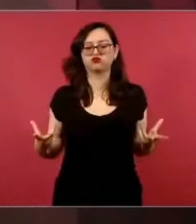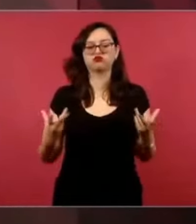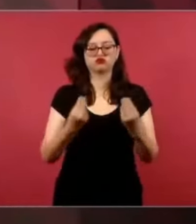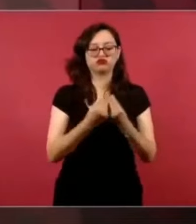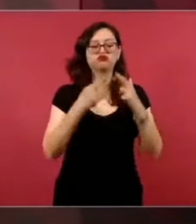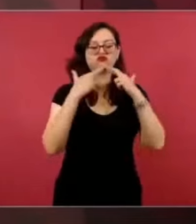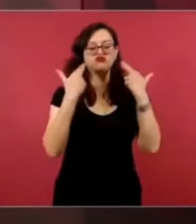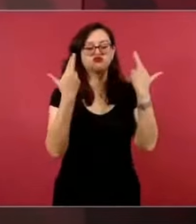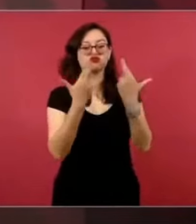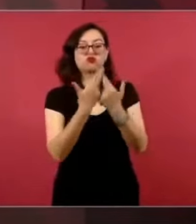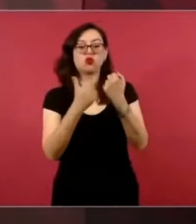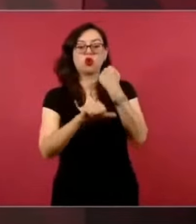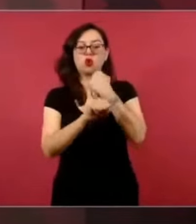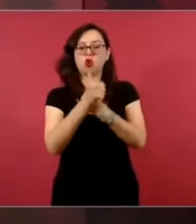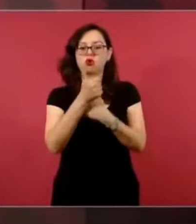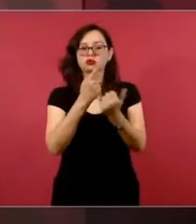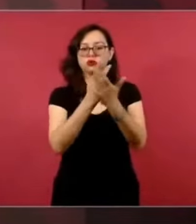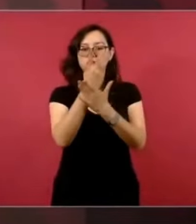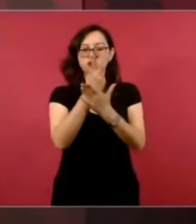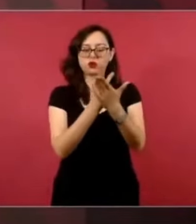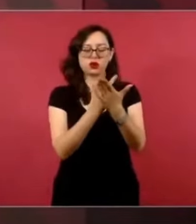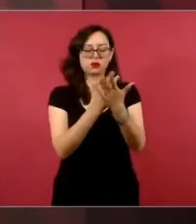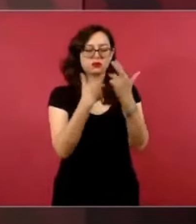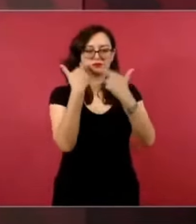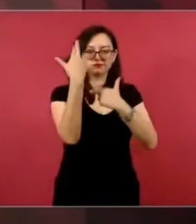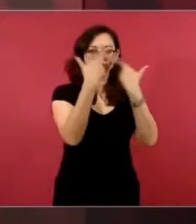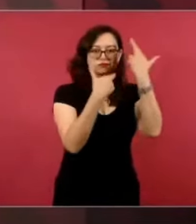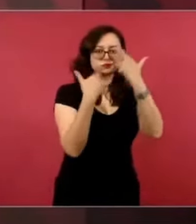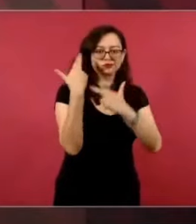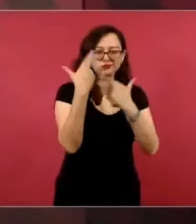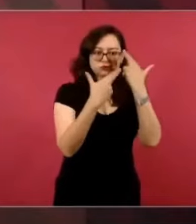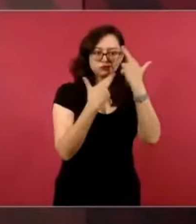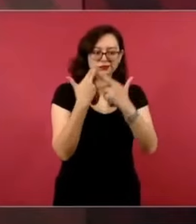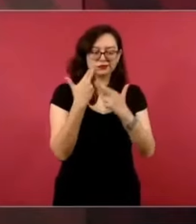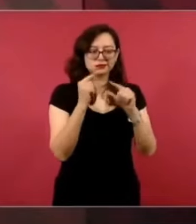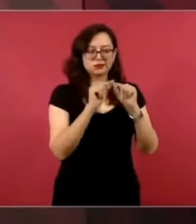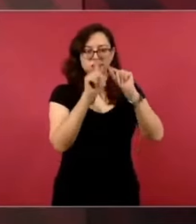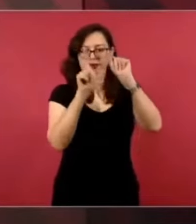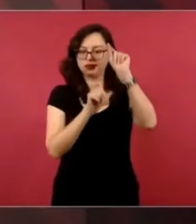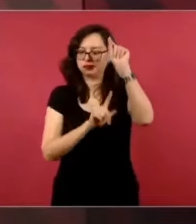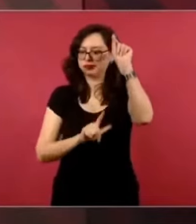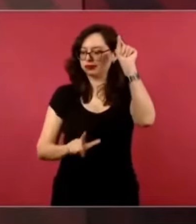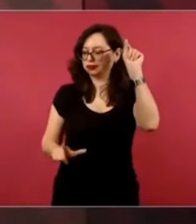hidráulicos del país,